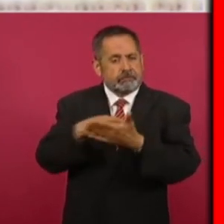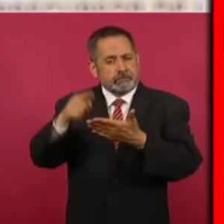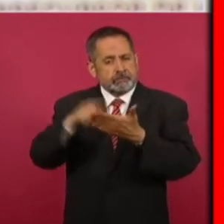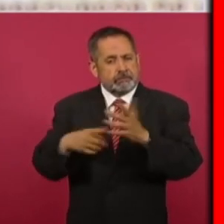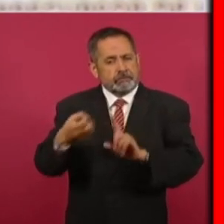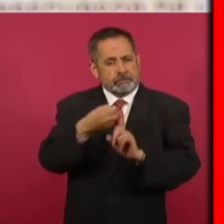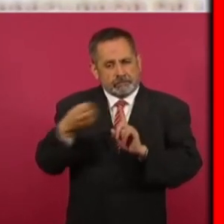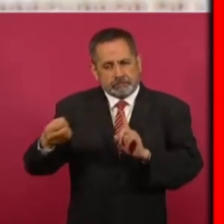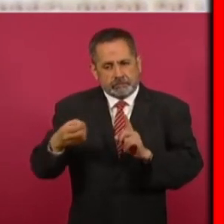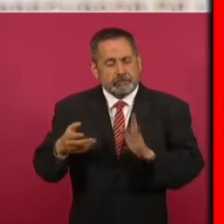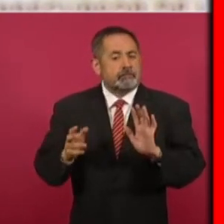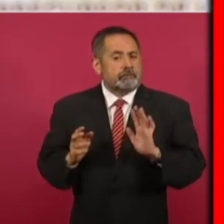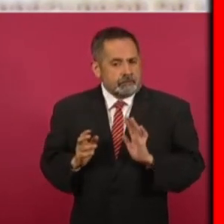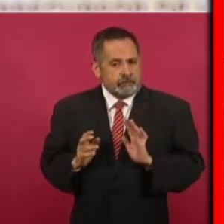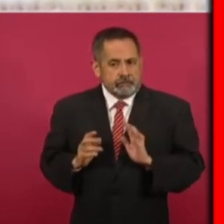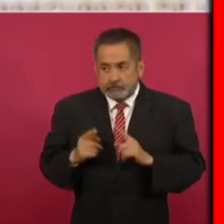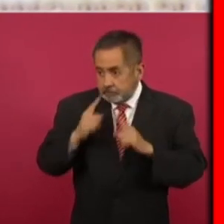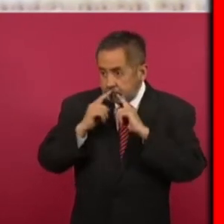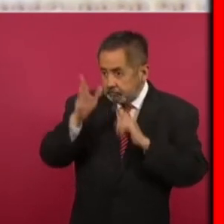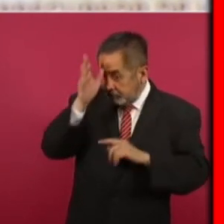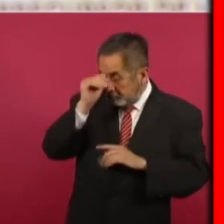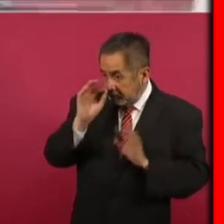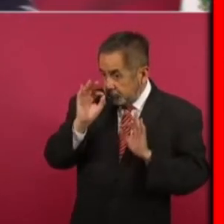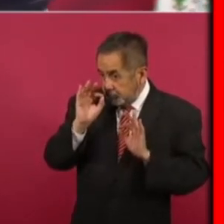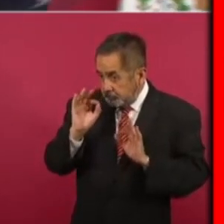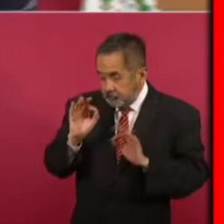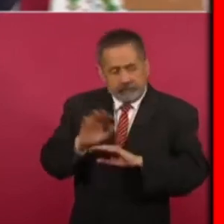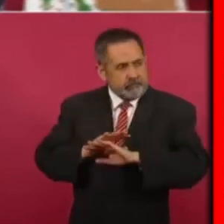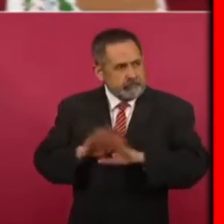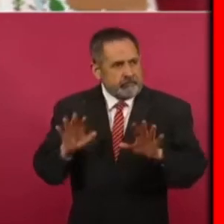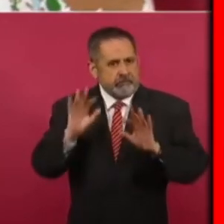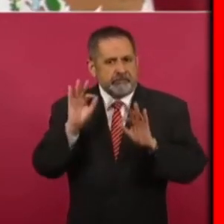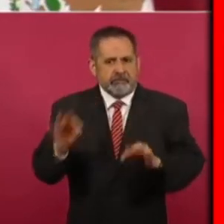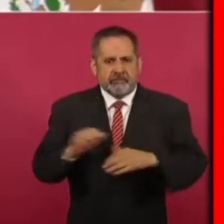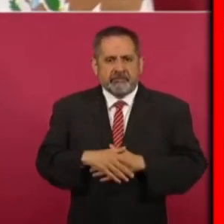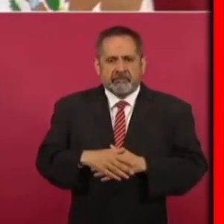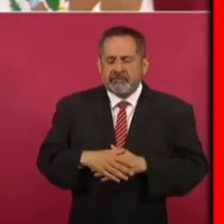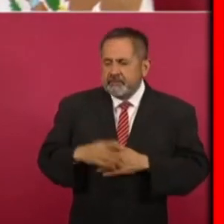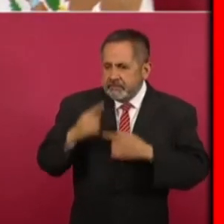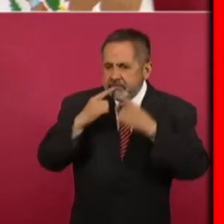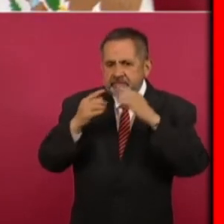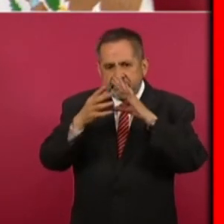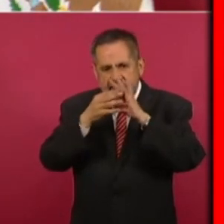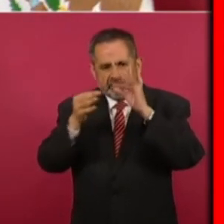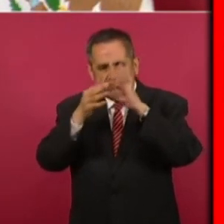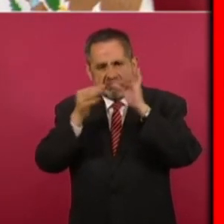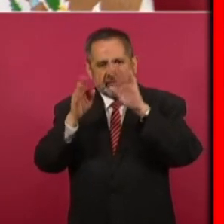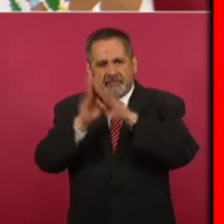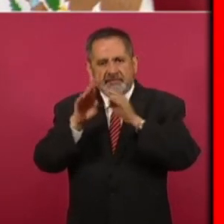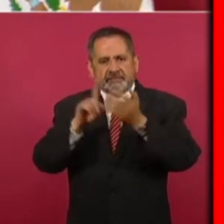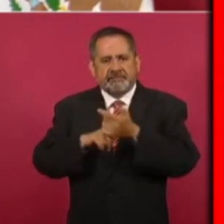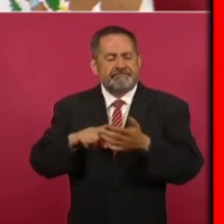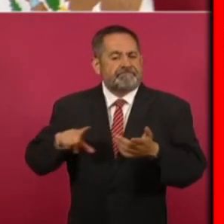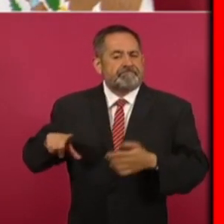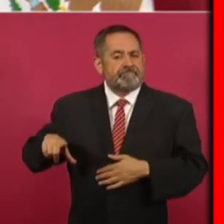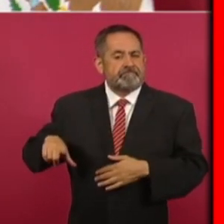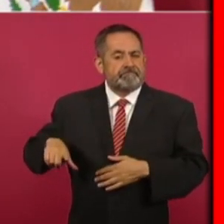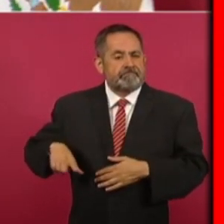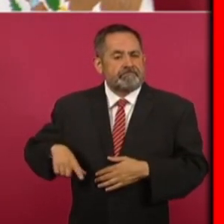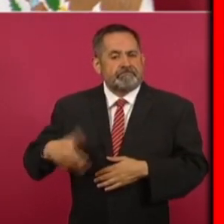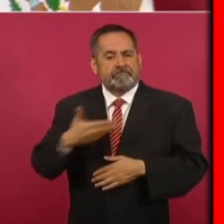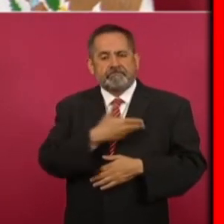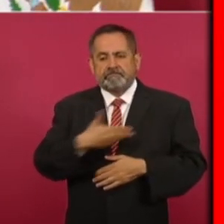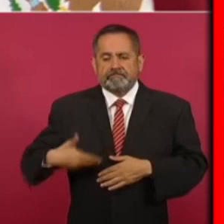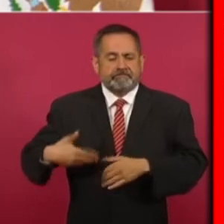ahí se decide lo de de la barra como gobierno como presidente